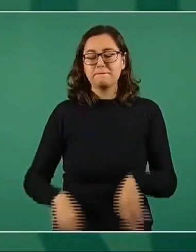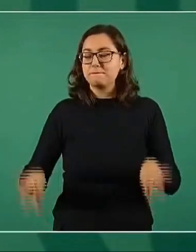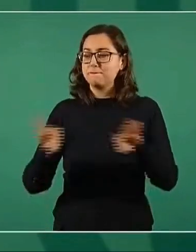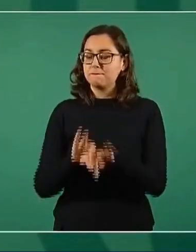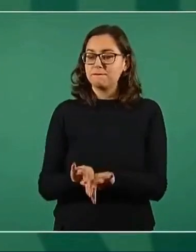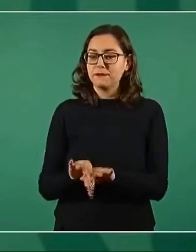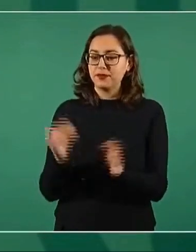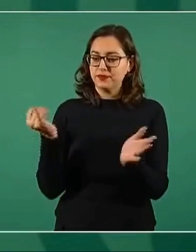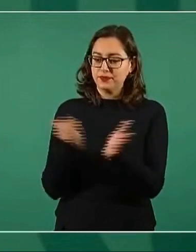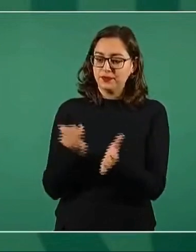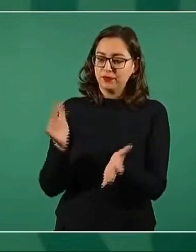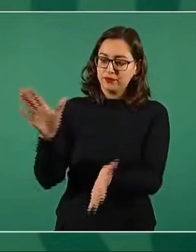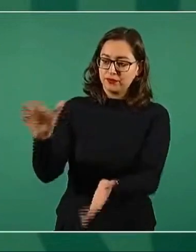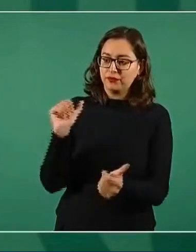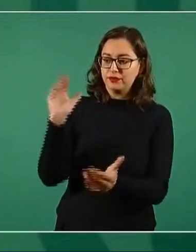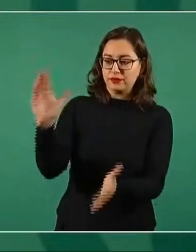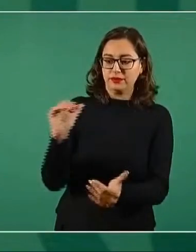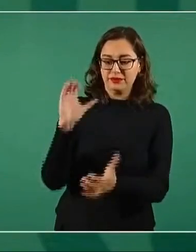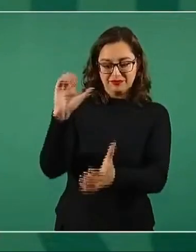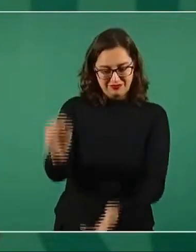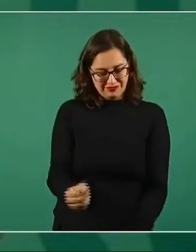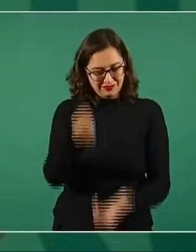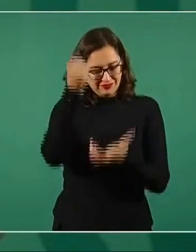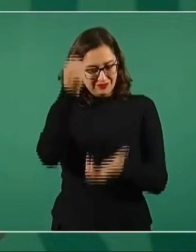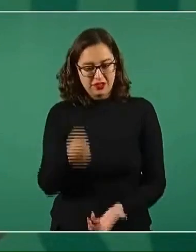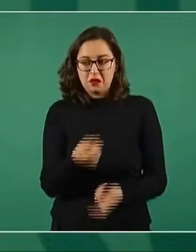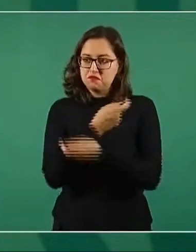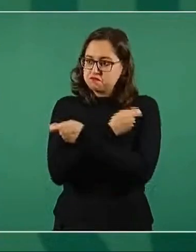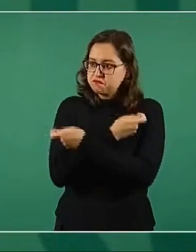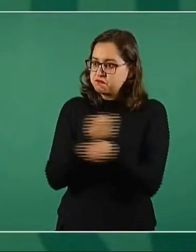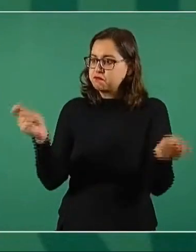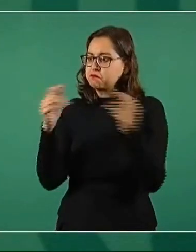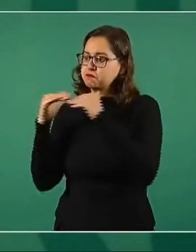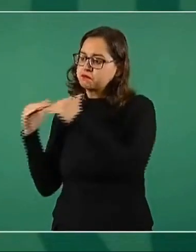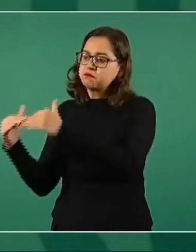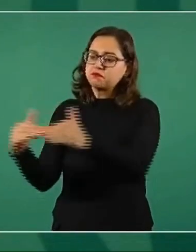tener mucho dinero en pocas manos?